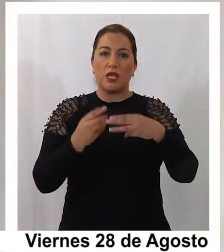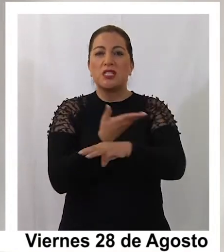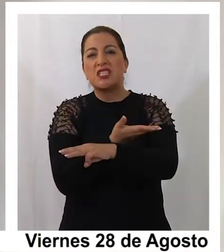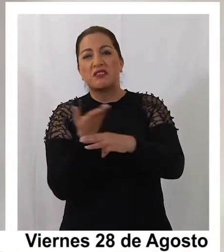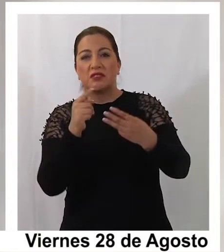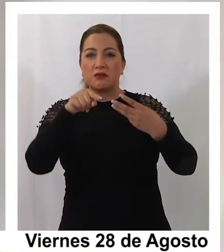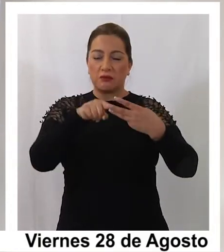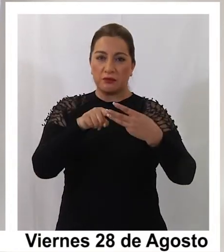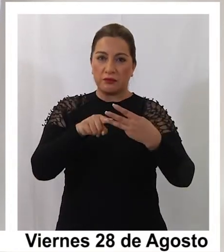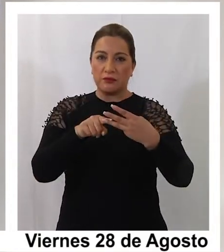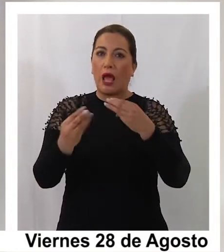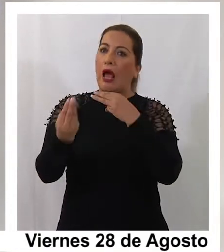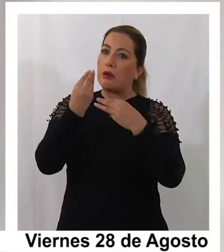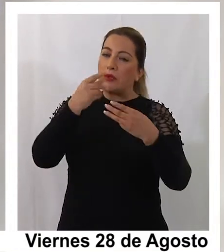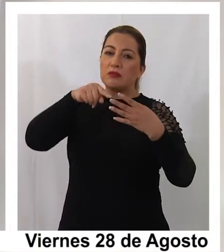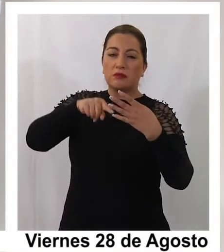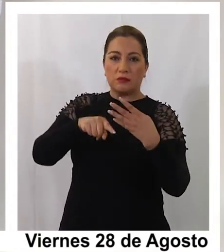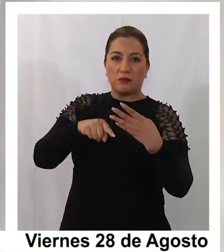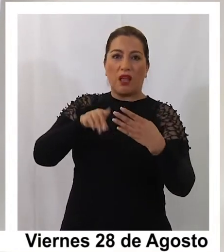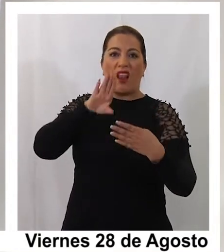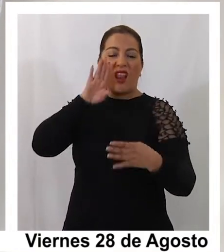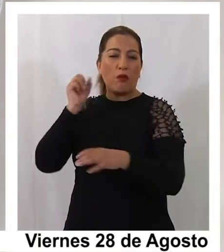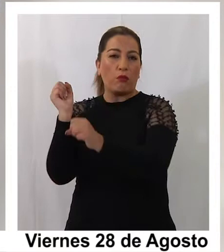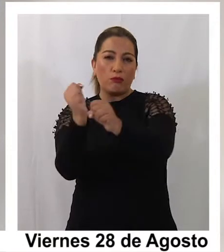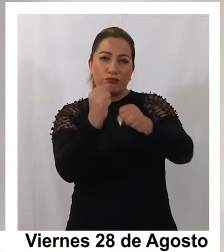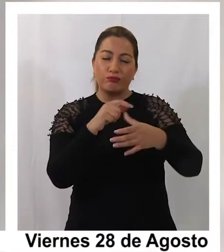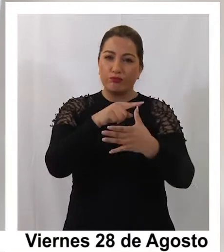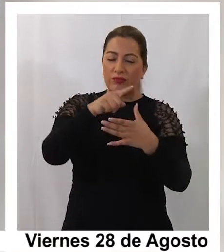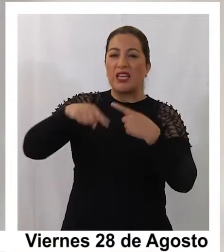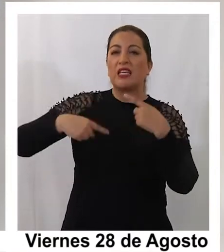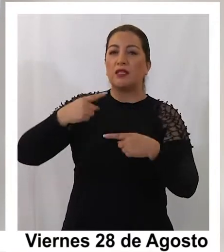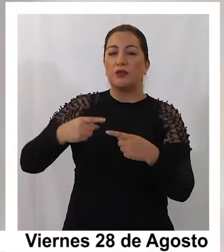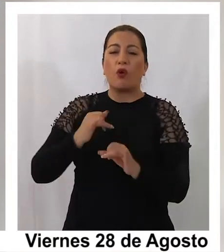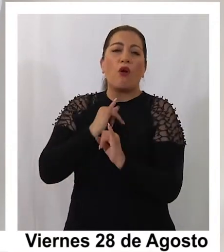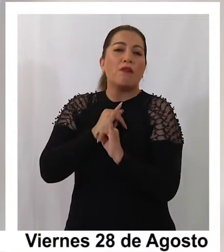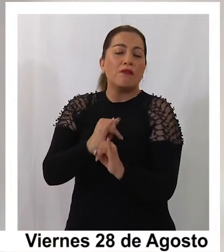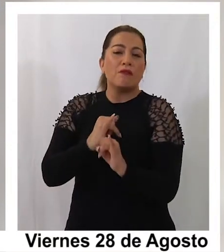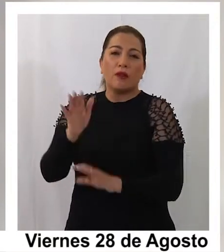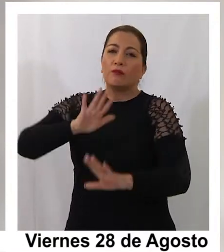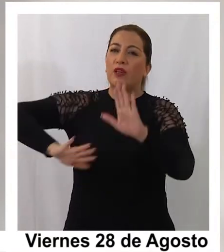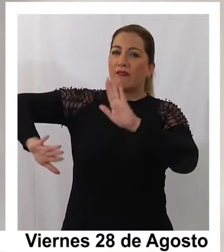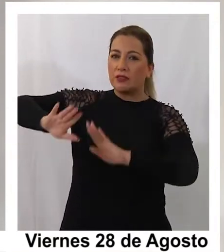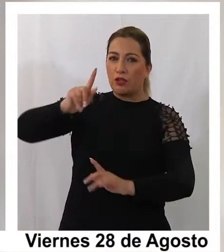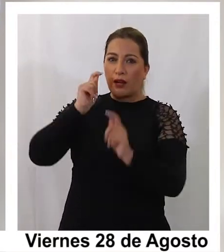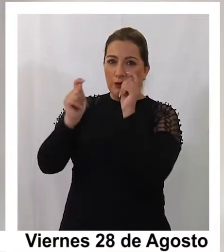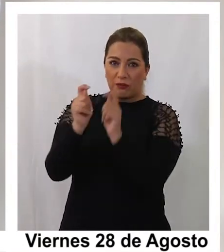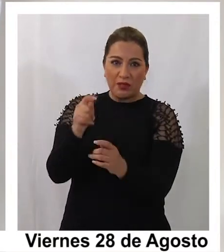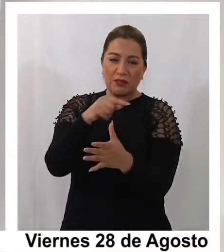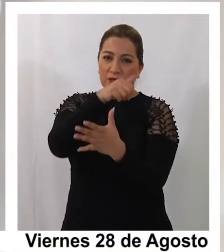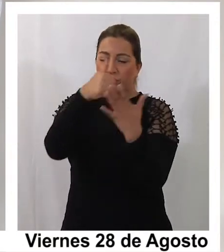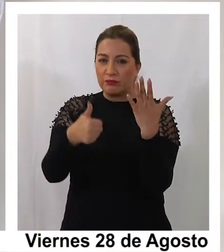servicios, alimentación, aseo industrial, ingeniería en prevenciones de riesgo,